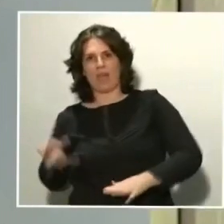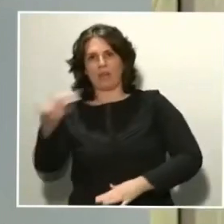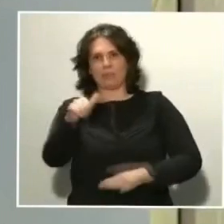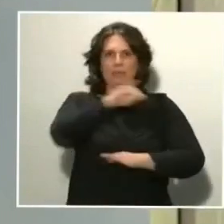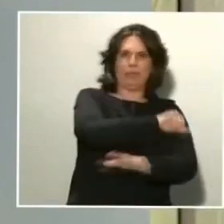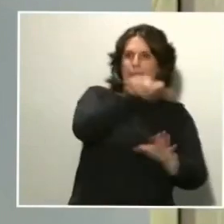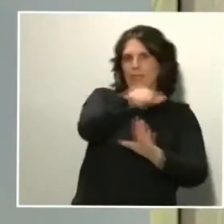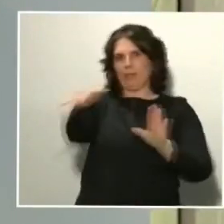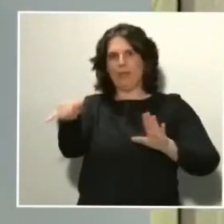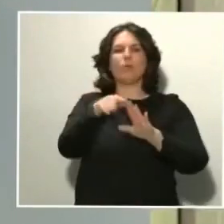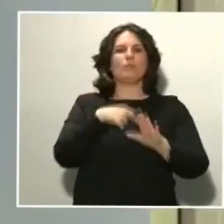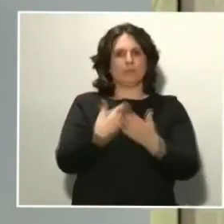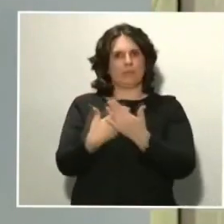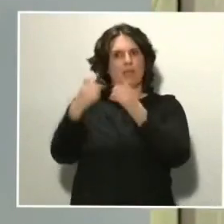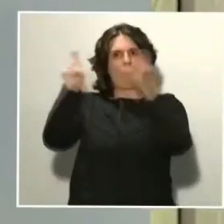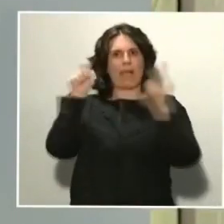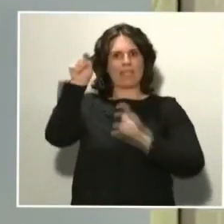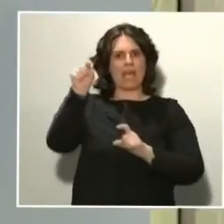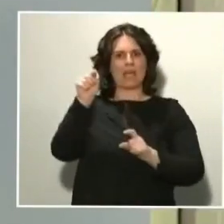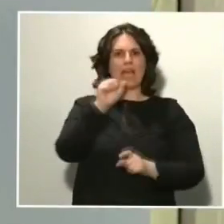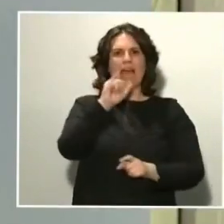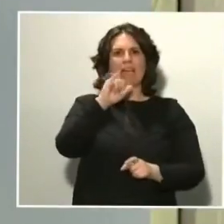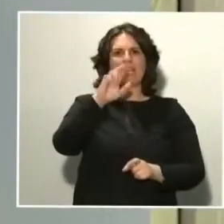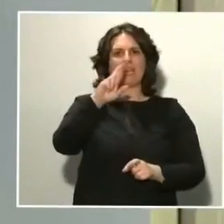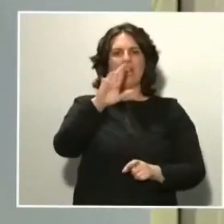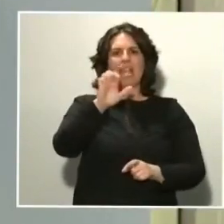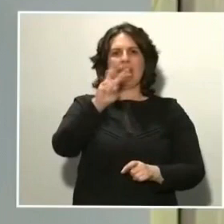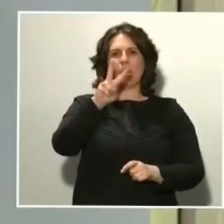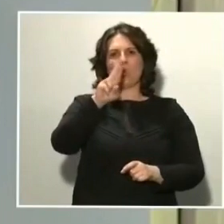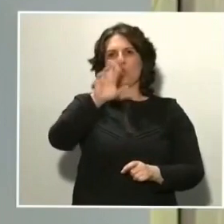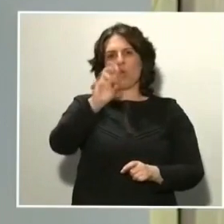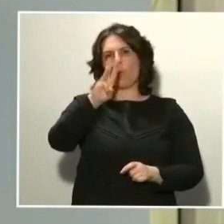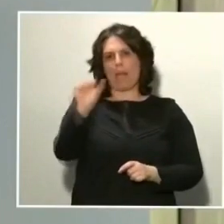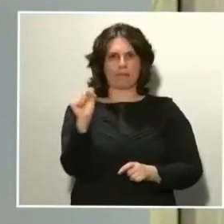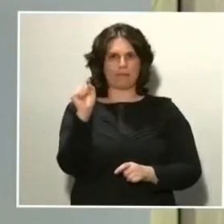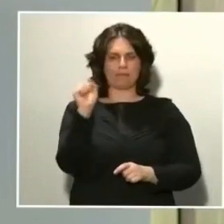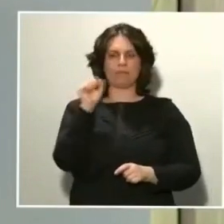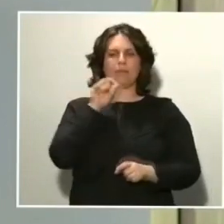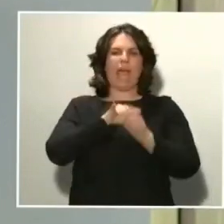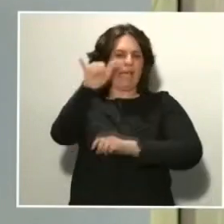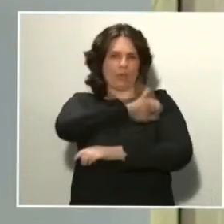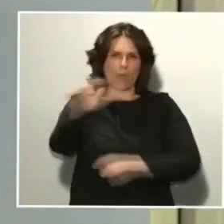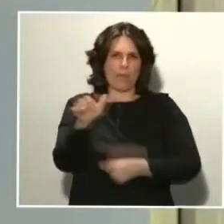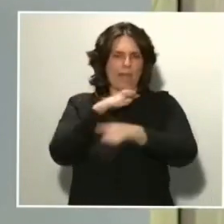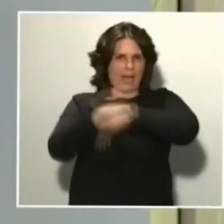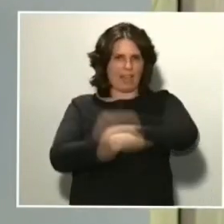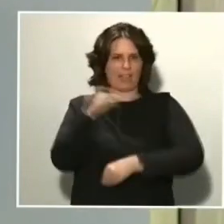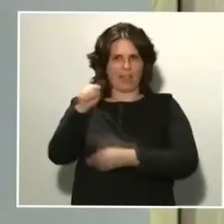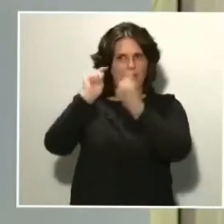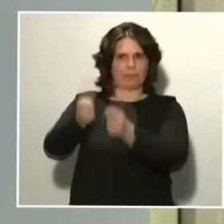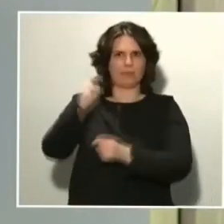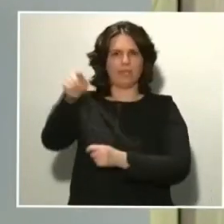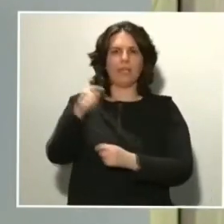a la compañía Aero Europa, de forma que la conectividad mínima únicamente para esa movilidad obligada e